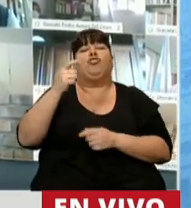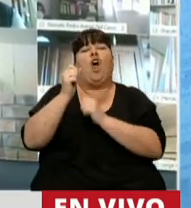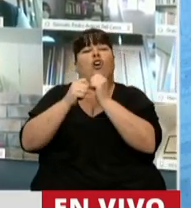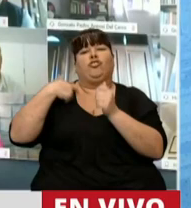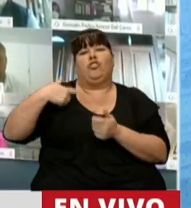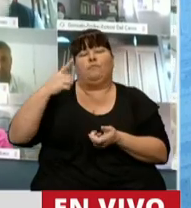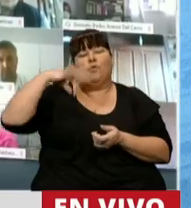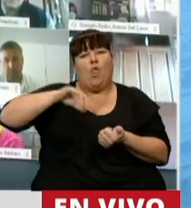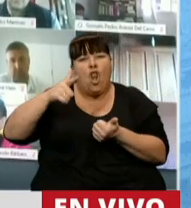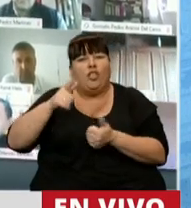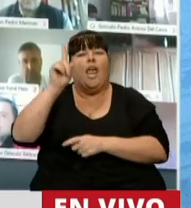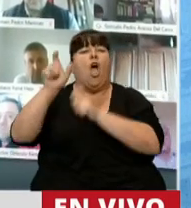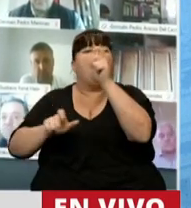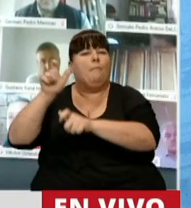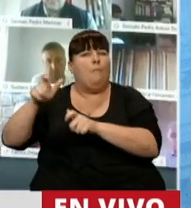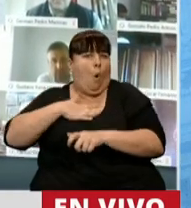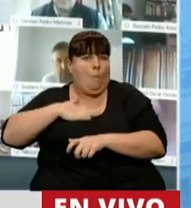lucro y personas humanas.